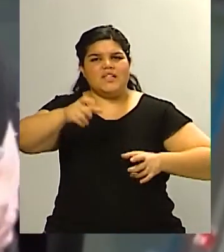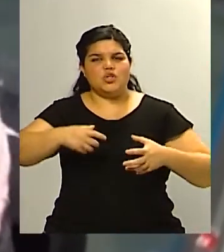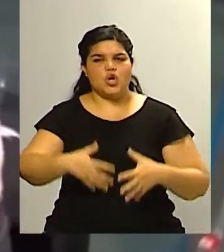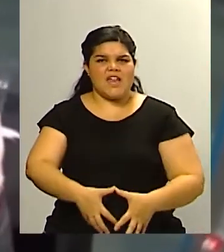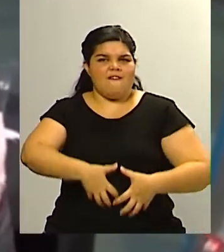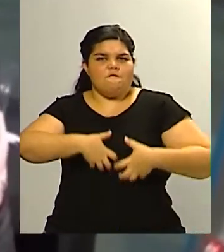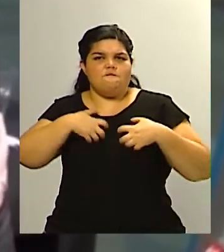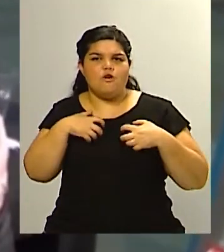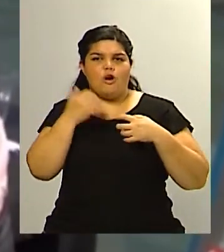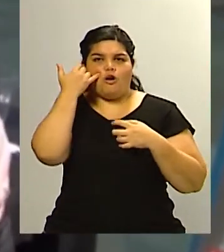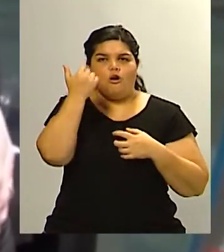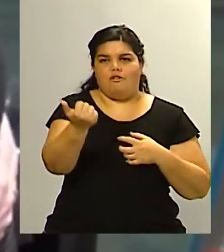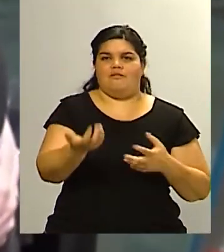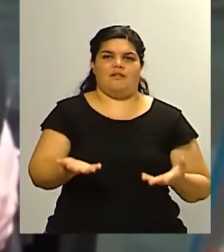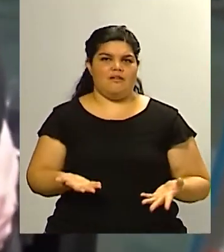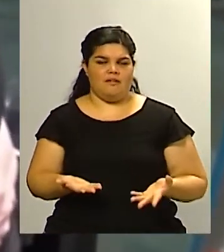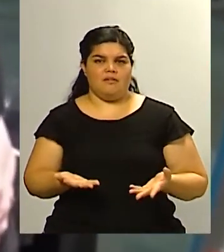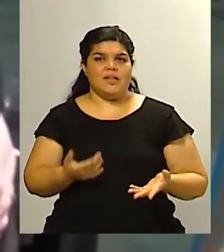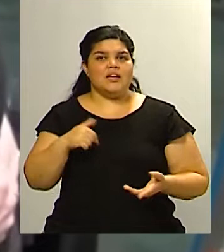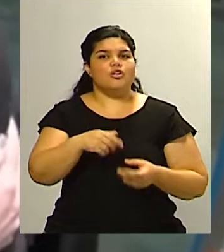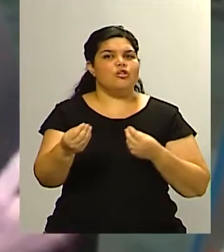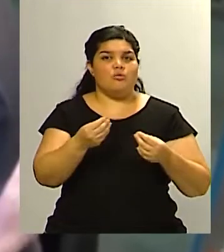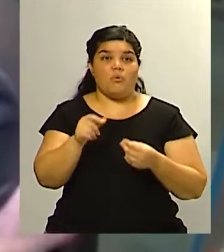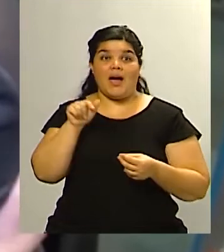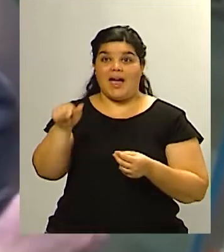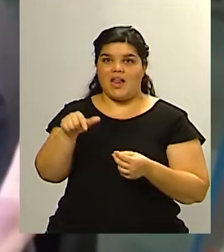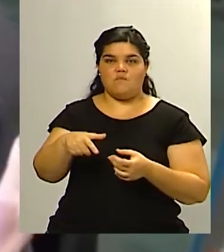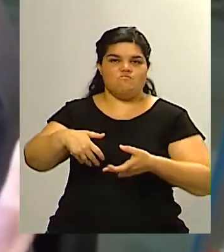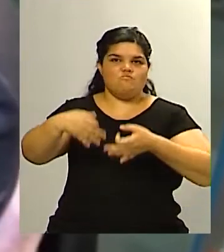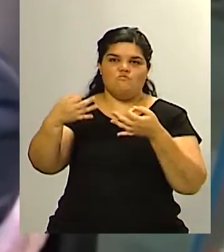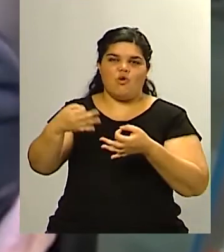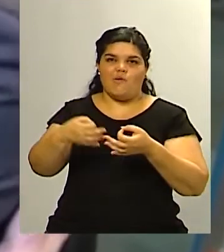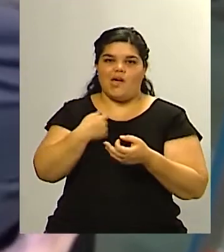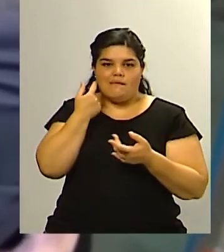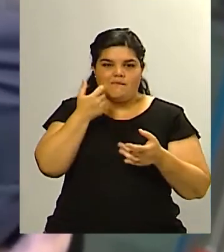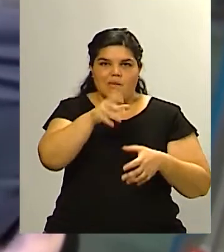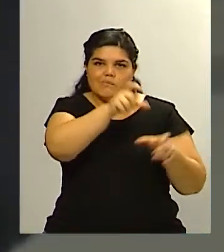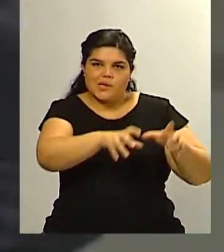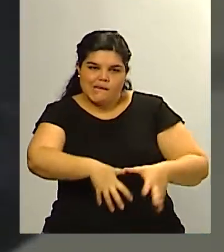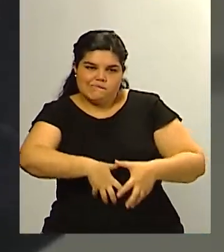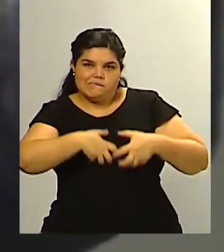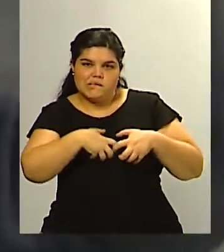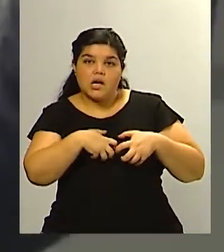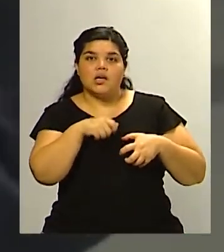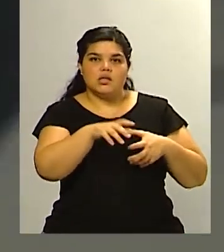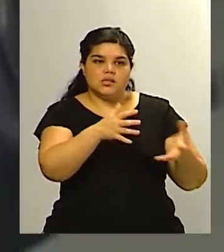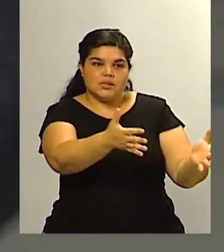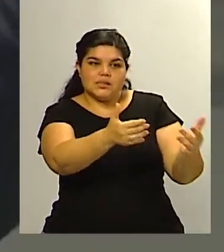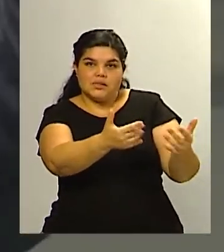dirigencia tradicional y eso lo está capitalizando muy bien Millet es más yo creo que Millet si hace silencio de radio total